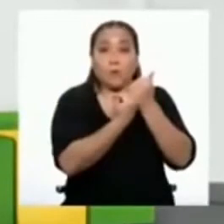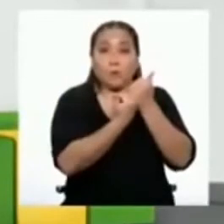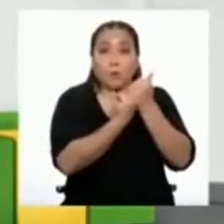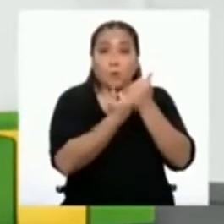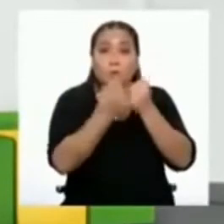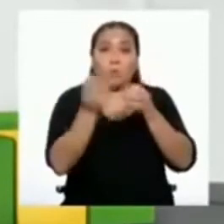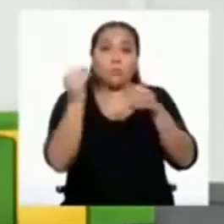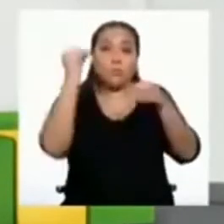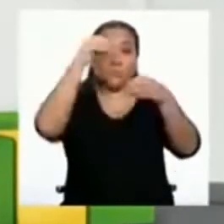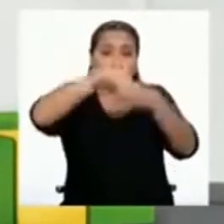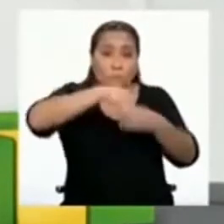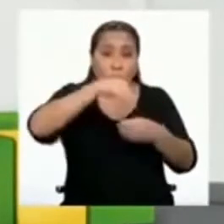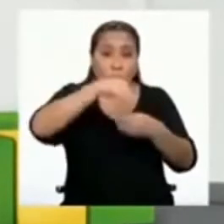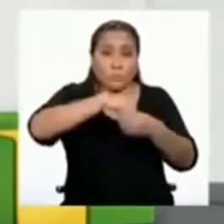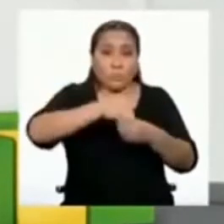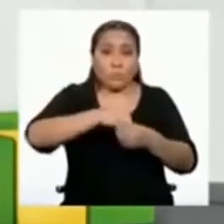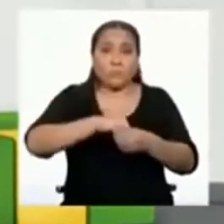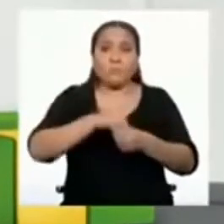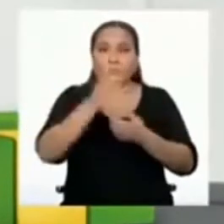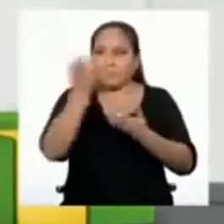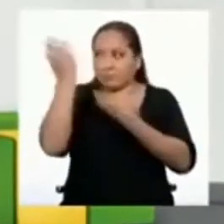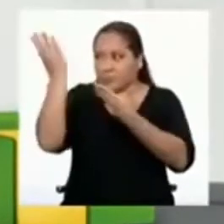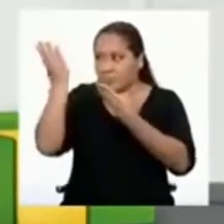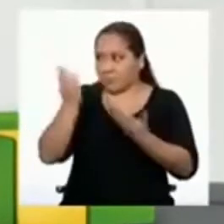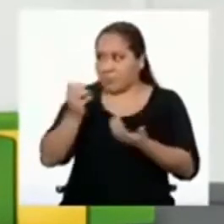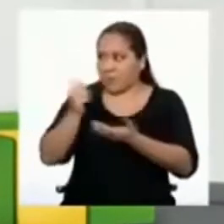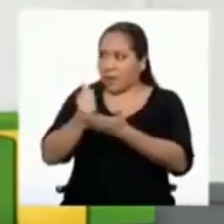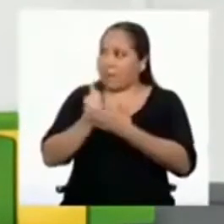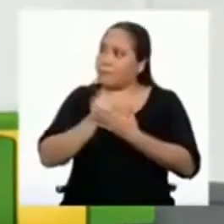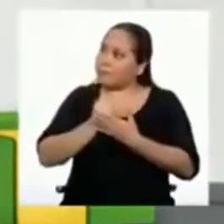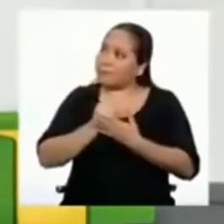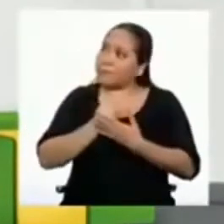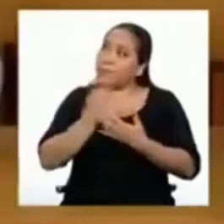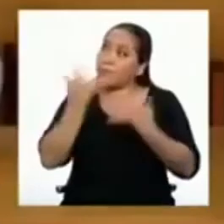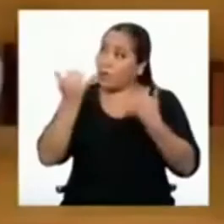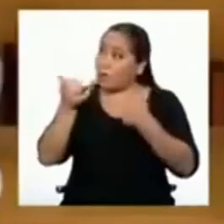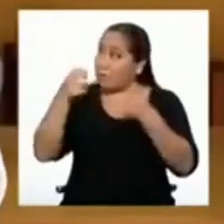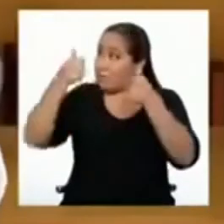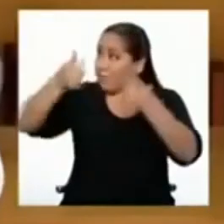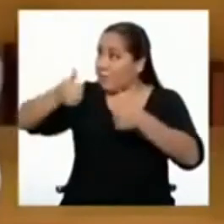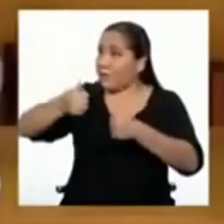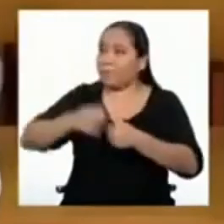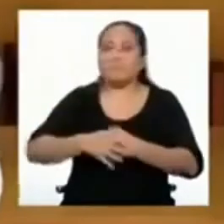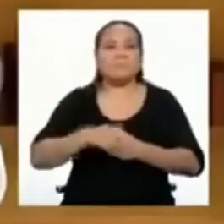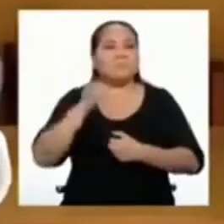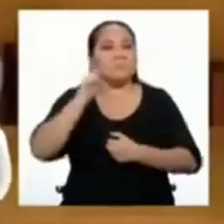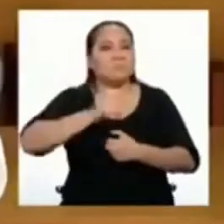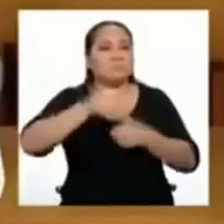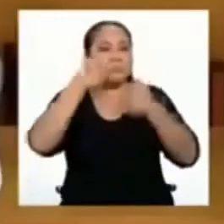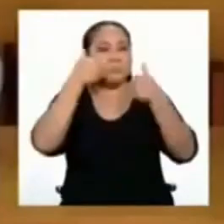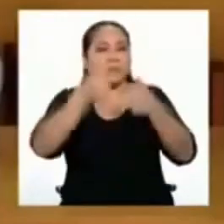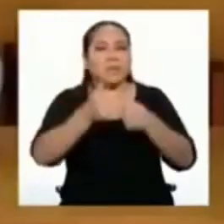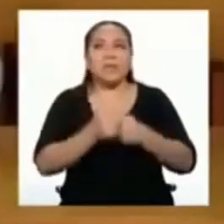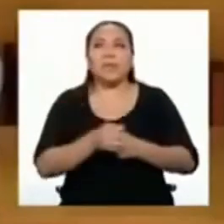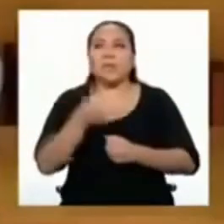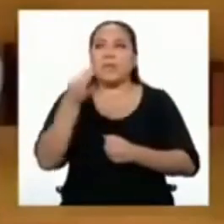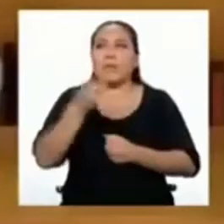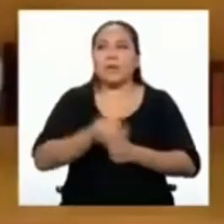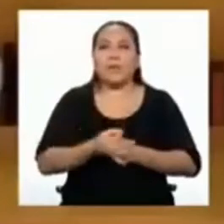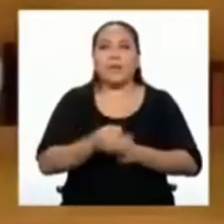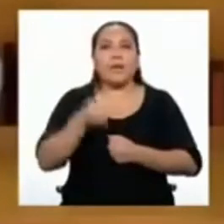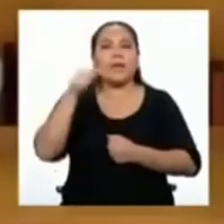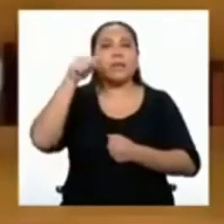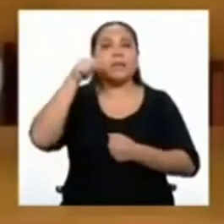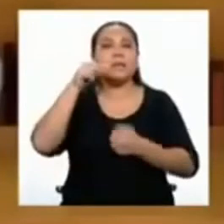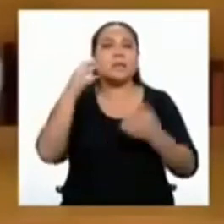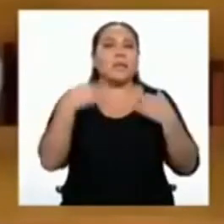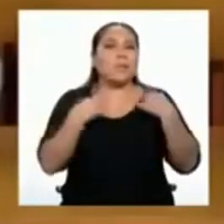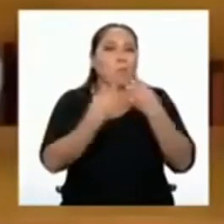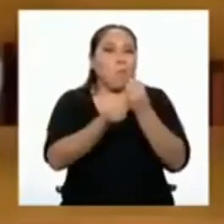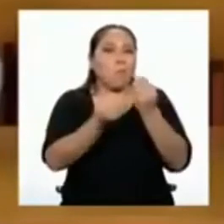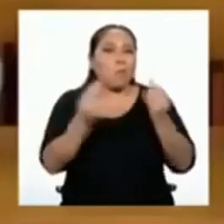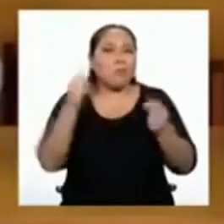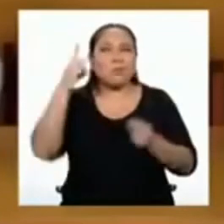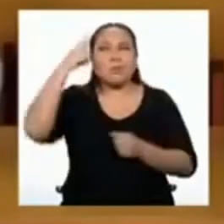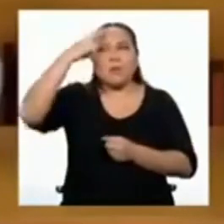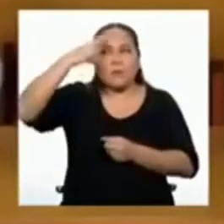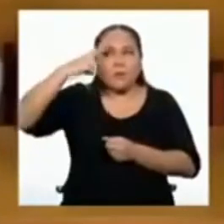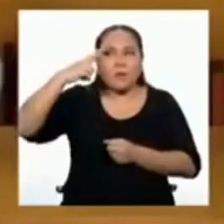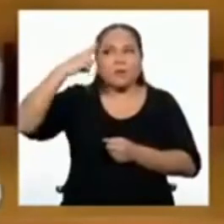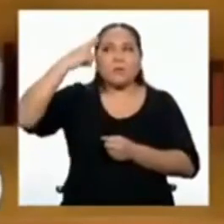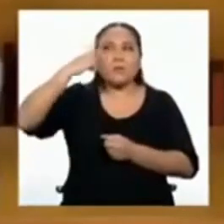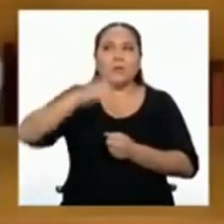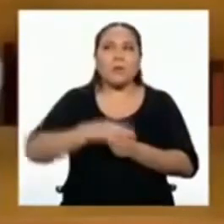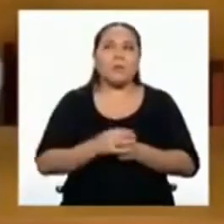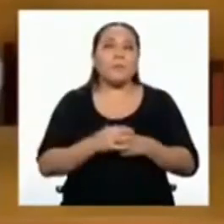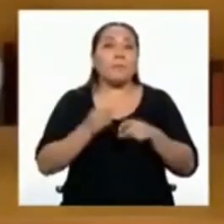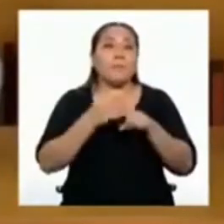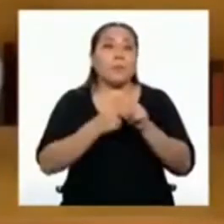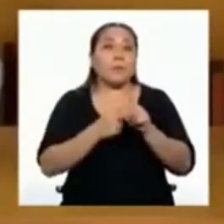contamos hoy con la presencia del profesor. Profe, ¿todo bien hoy? Todo bien, Yanira. Realmente tenemos mucho que reflexionar. Pero